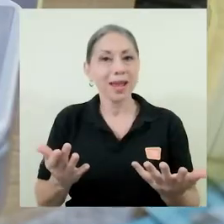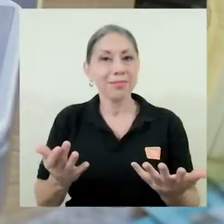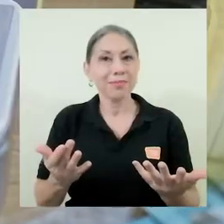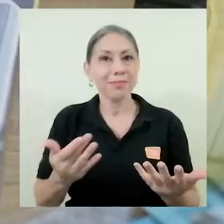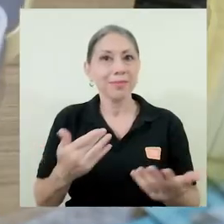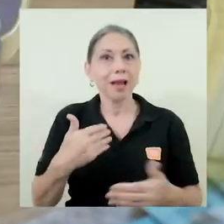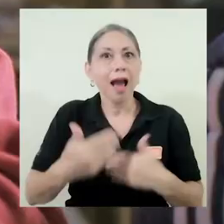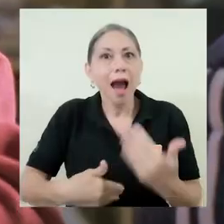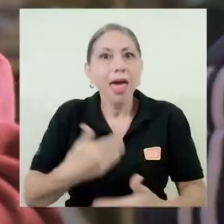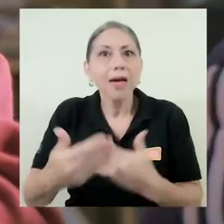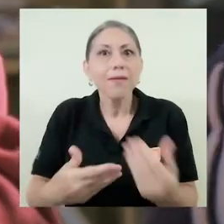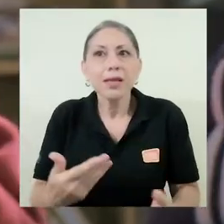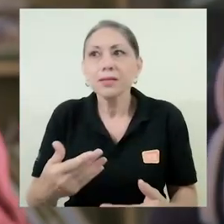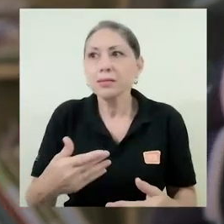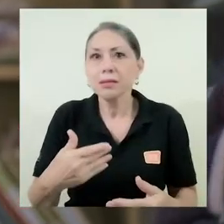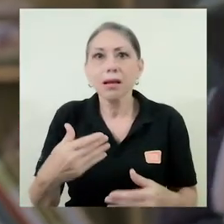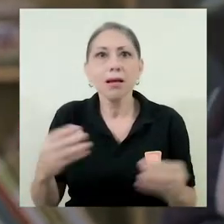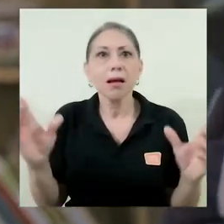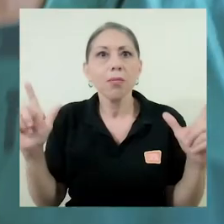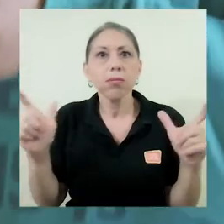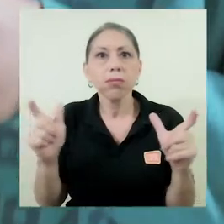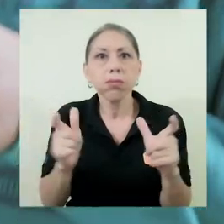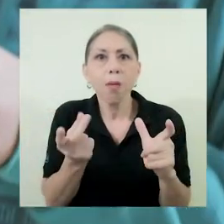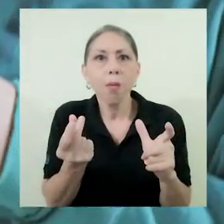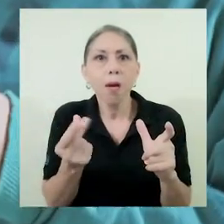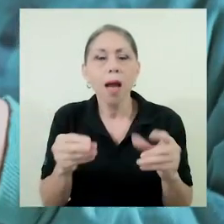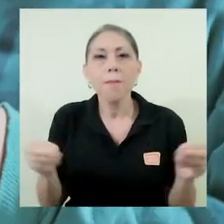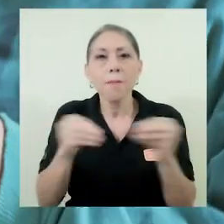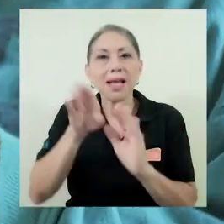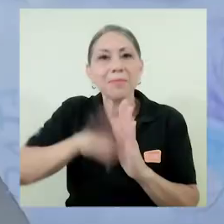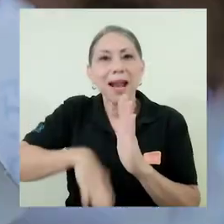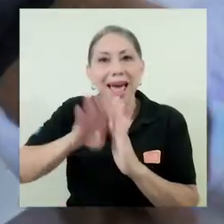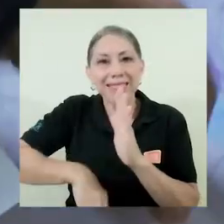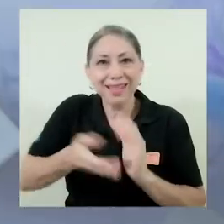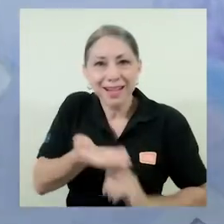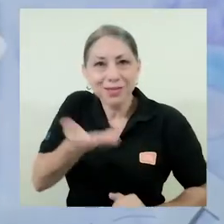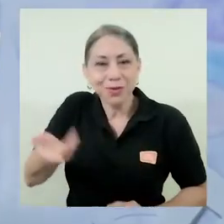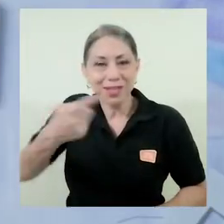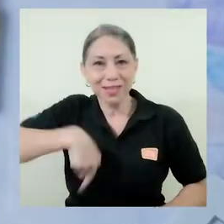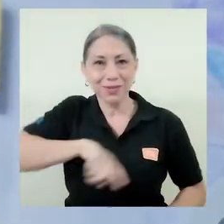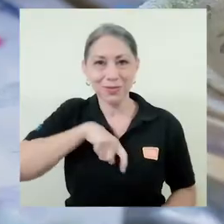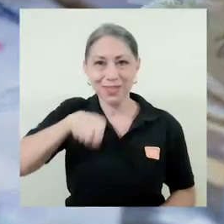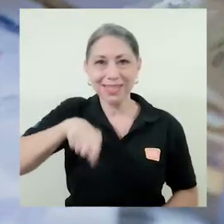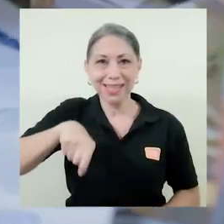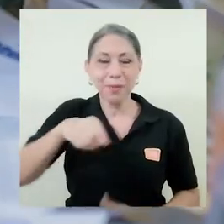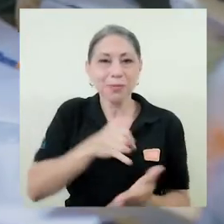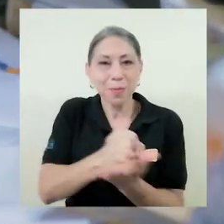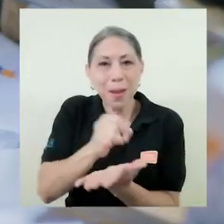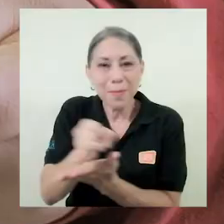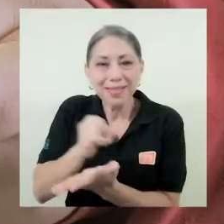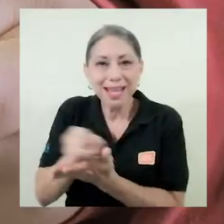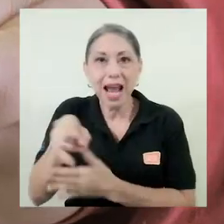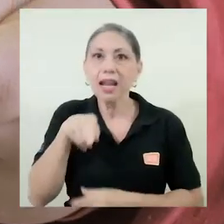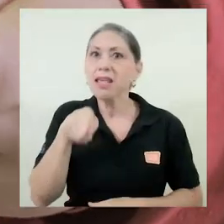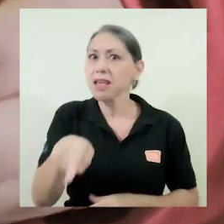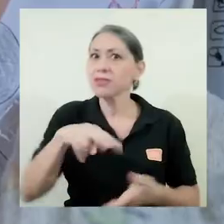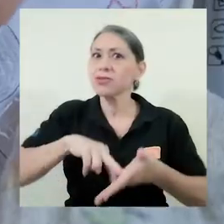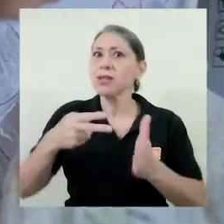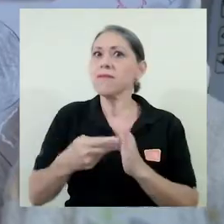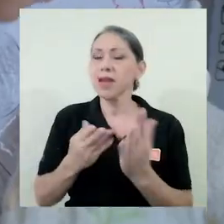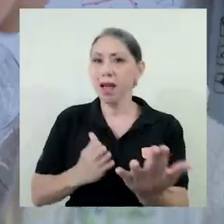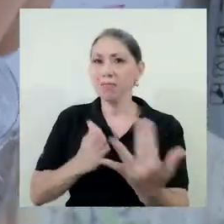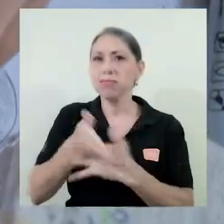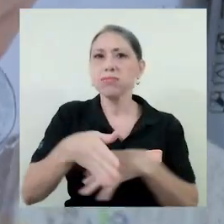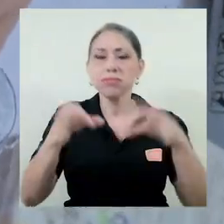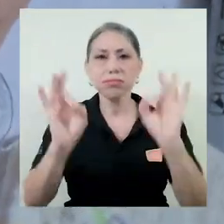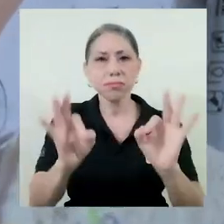volviendo cada vez más baratas las herramientas que usamos para hacer investigación. Y eso trae un elemento de accesibilidad